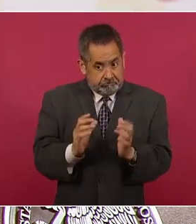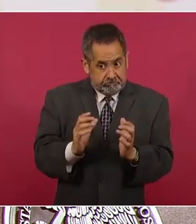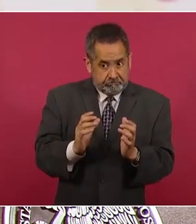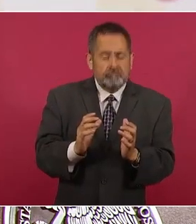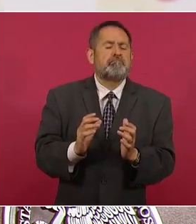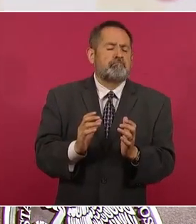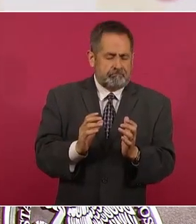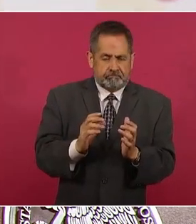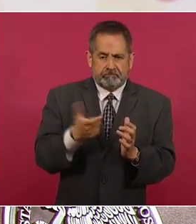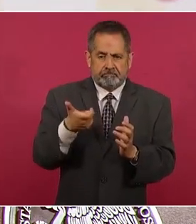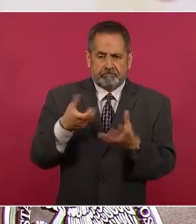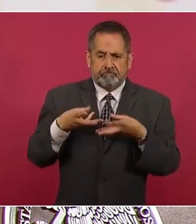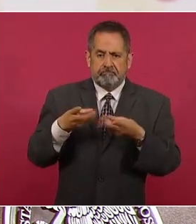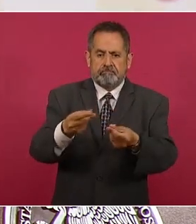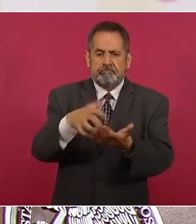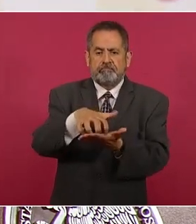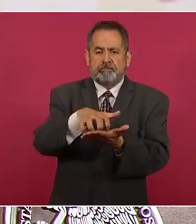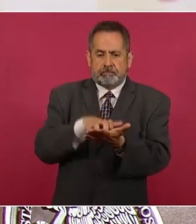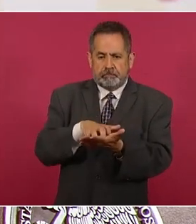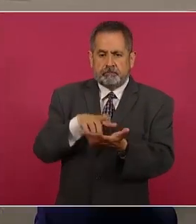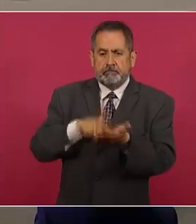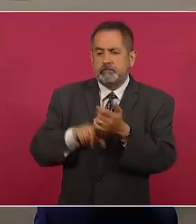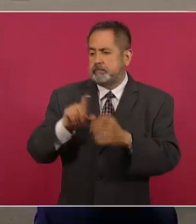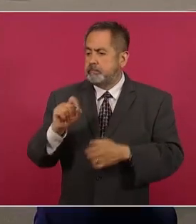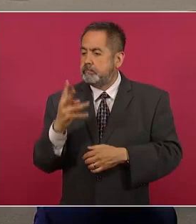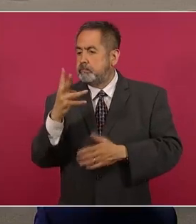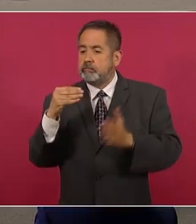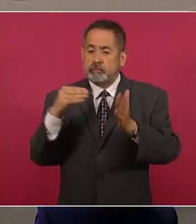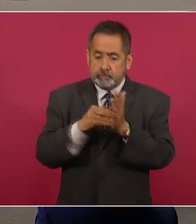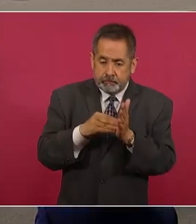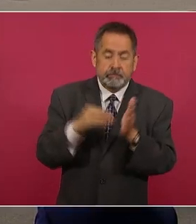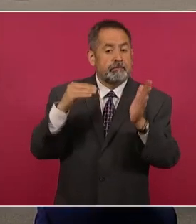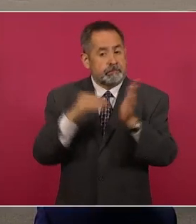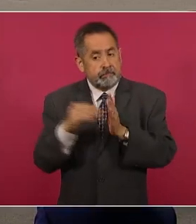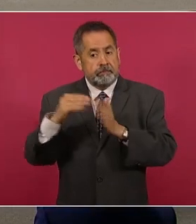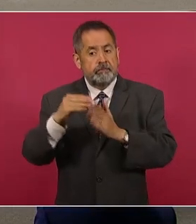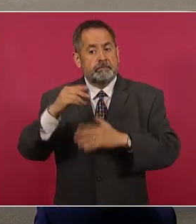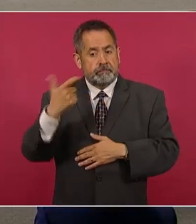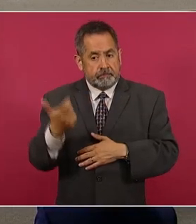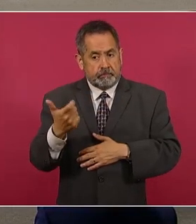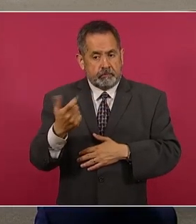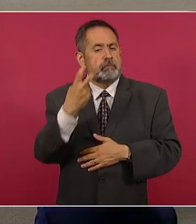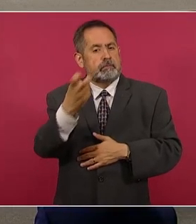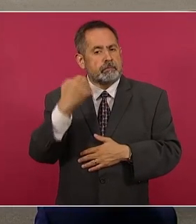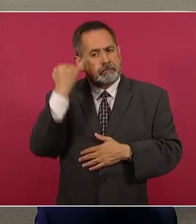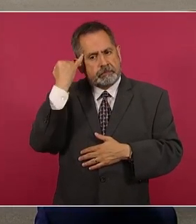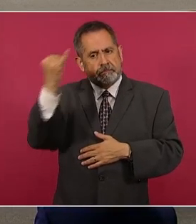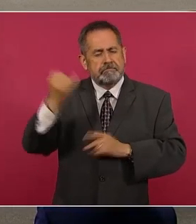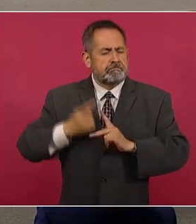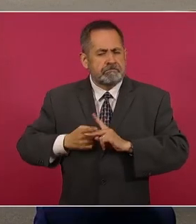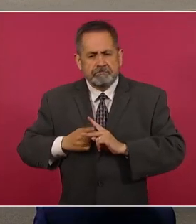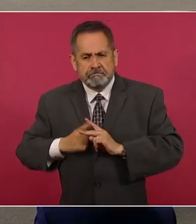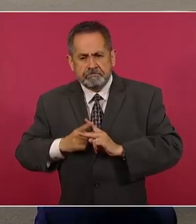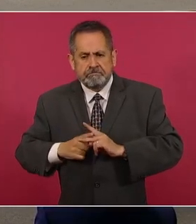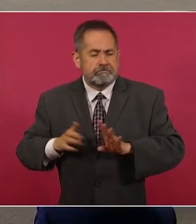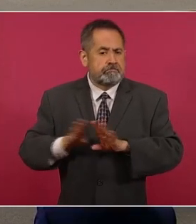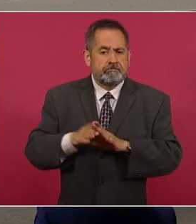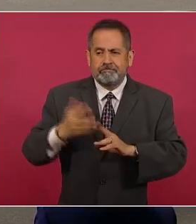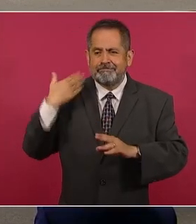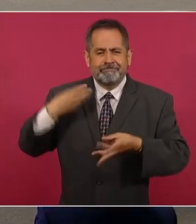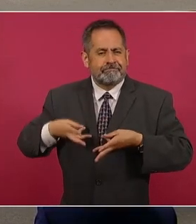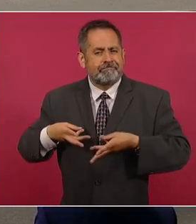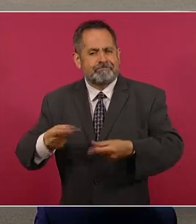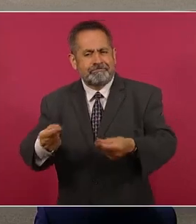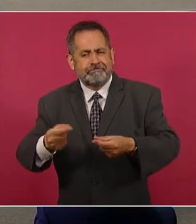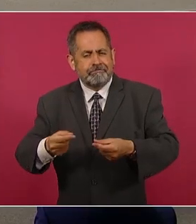país un ahorro aproximado de 24 mil millones de pesos, esos son los cálculos que tenemos derivado del gasto que se hace